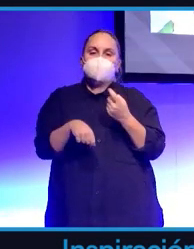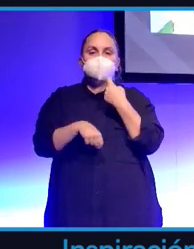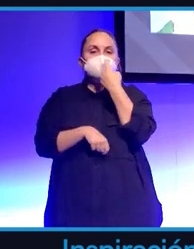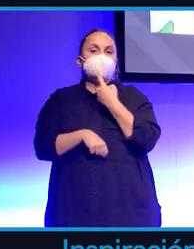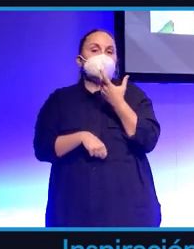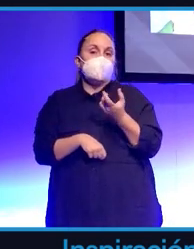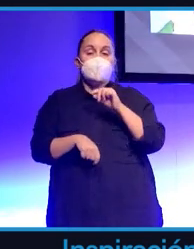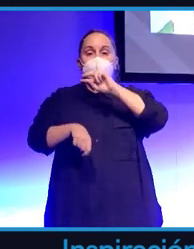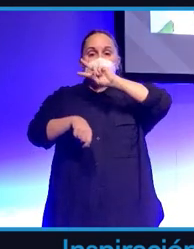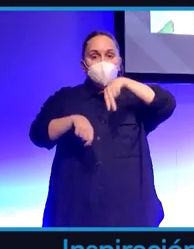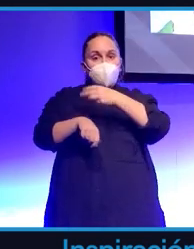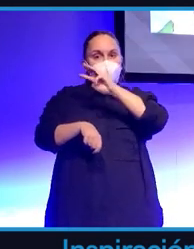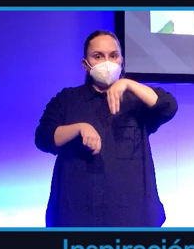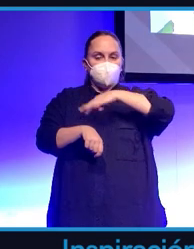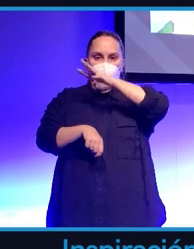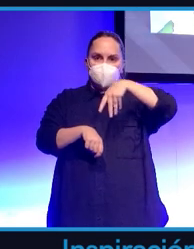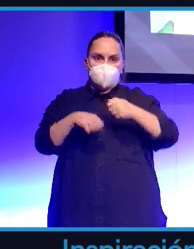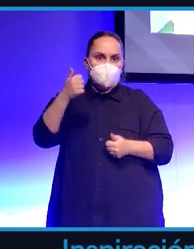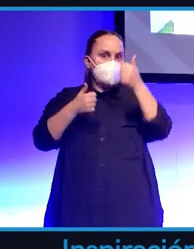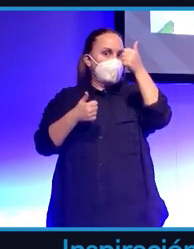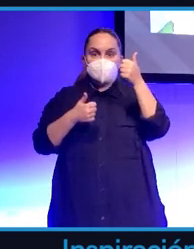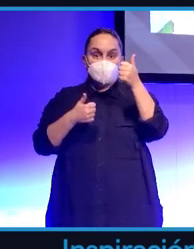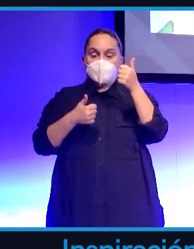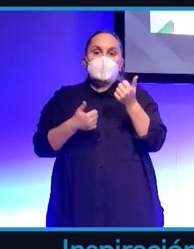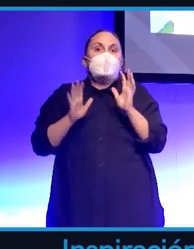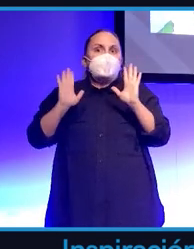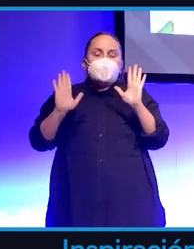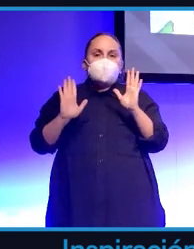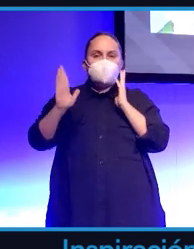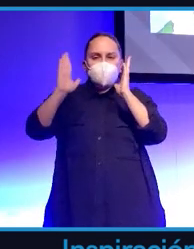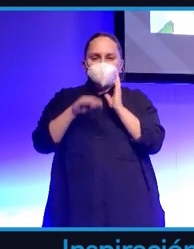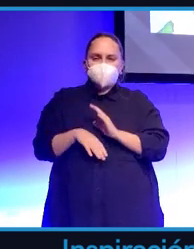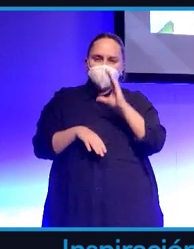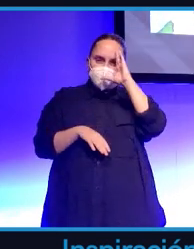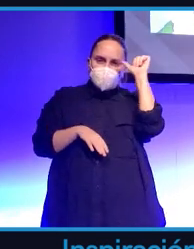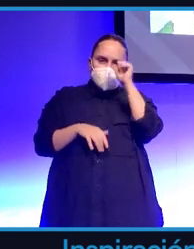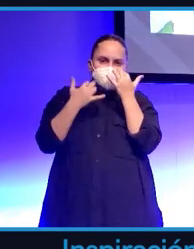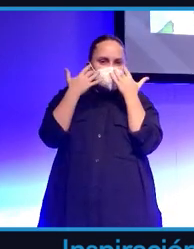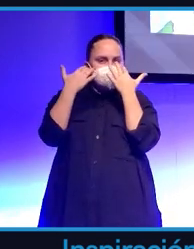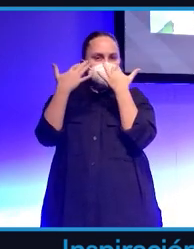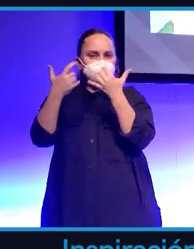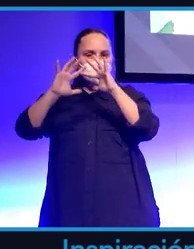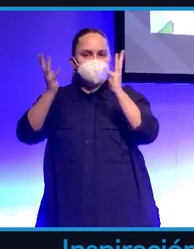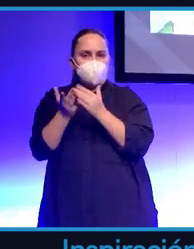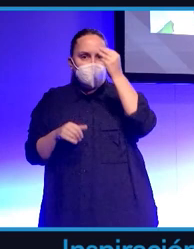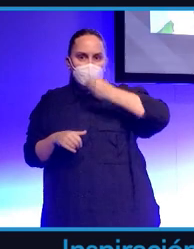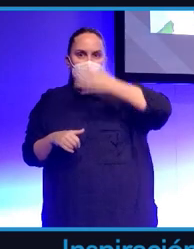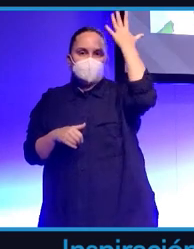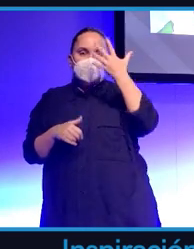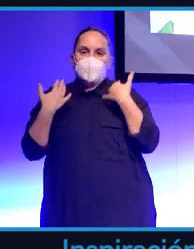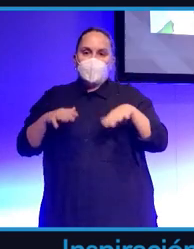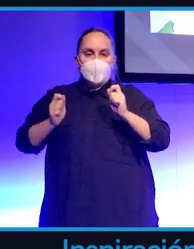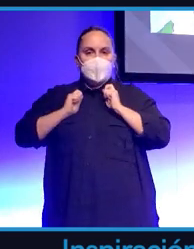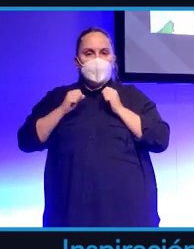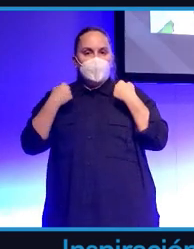ese momento que has tenido es muy intenso el metaverso 100% virtual va a ir en esa línea el